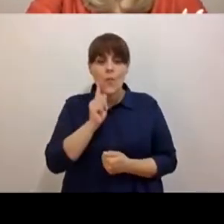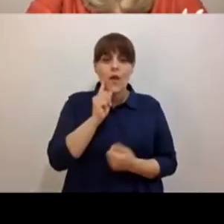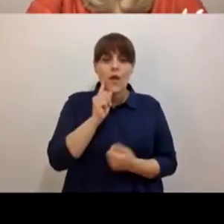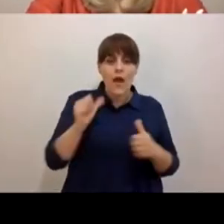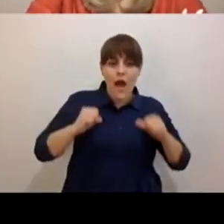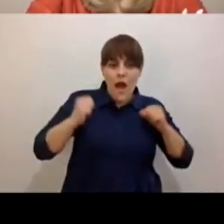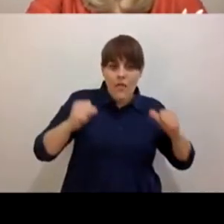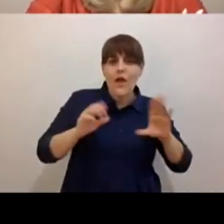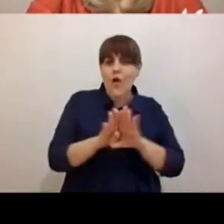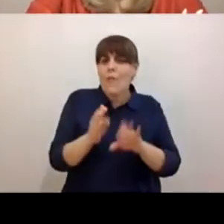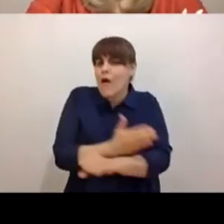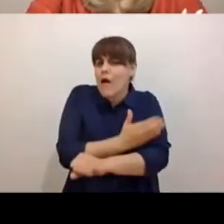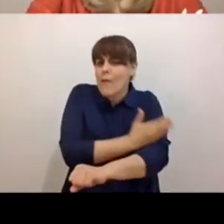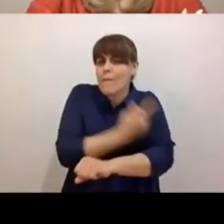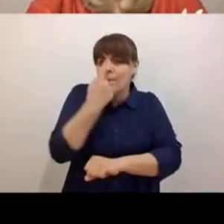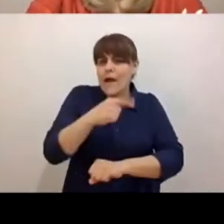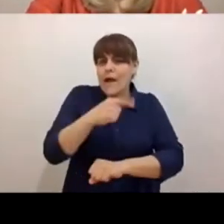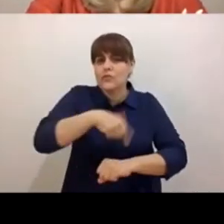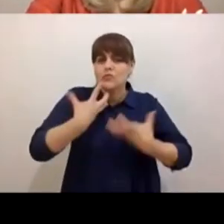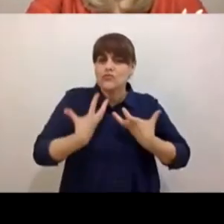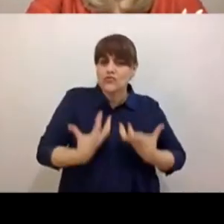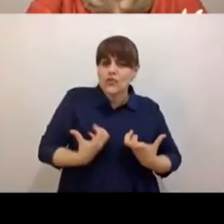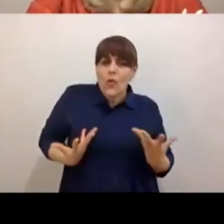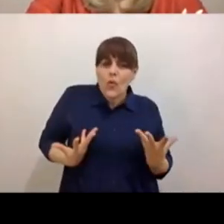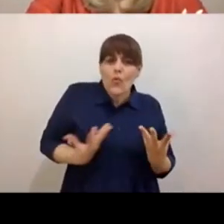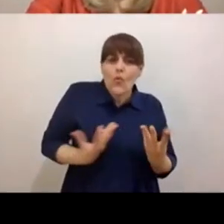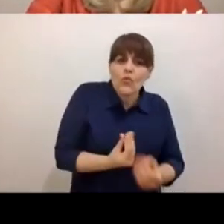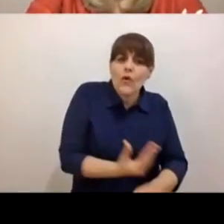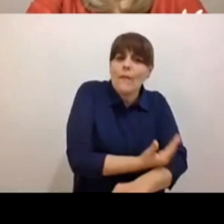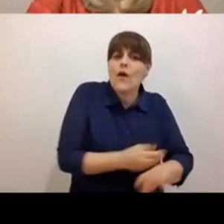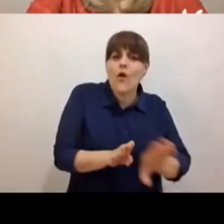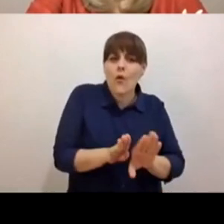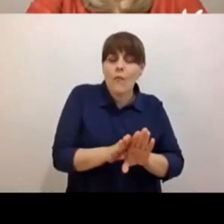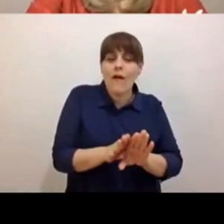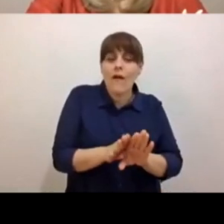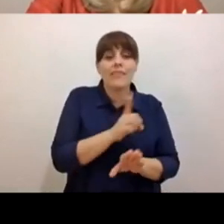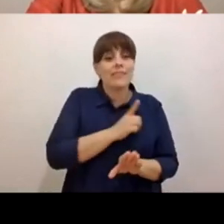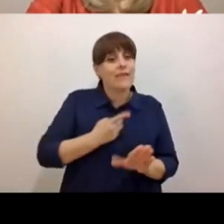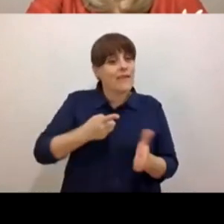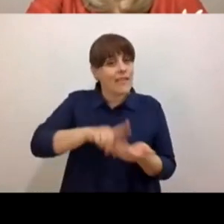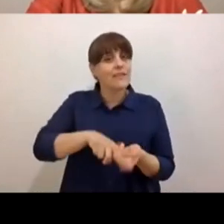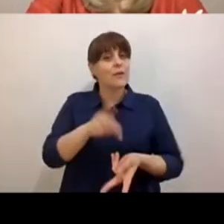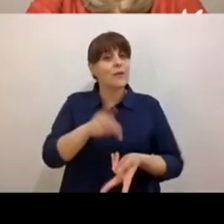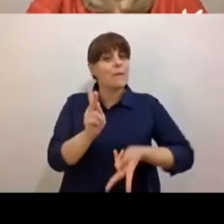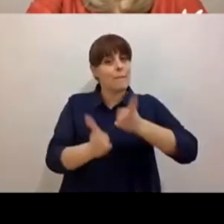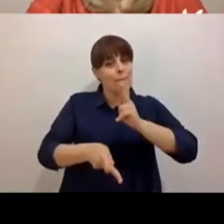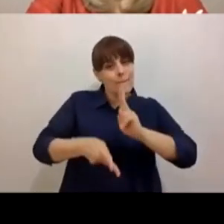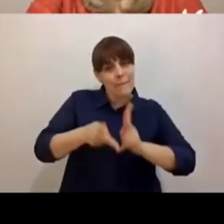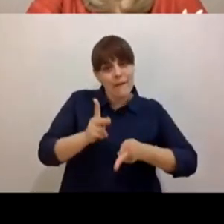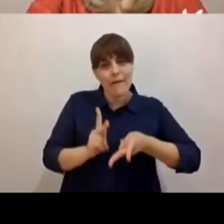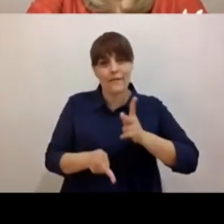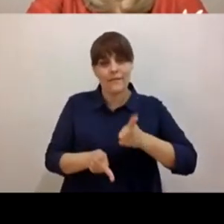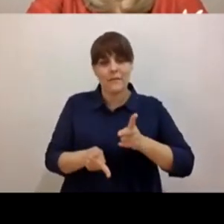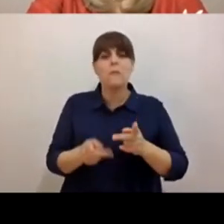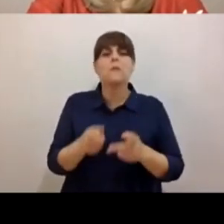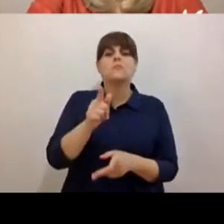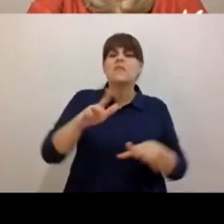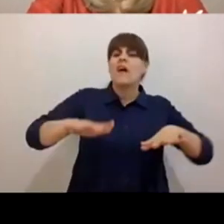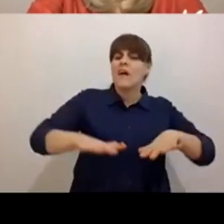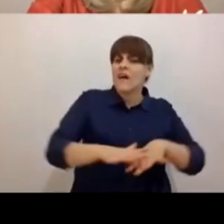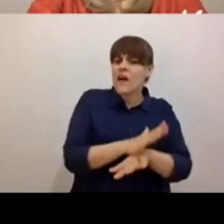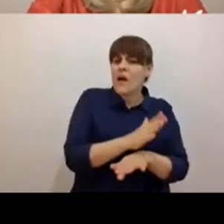implica abrir el espacio para el diálogo, ¿no? ¿Qué cambios ha traído la cuarentena? ¿Qué consideras